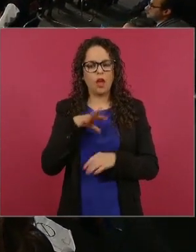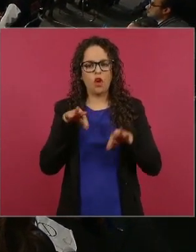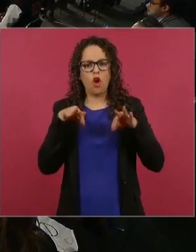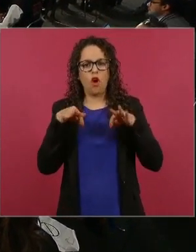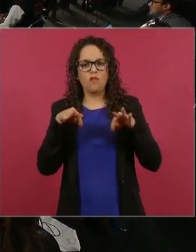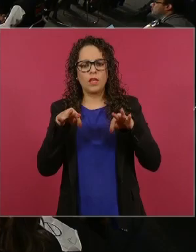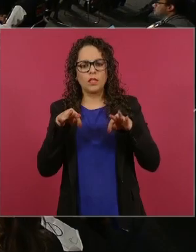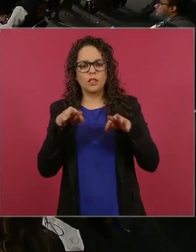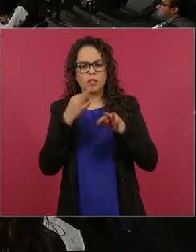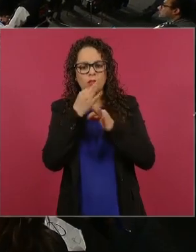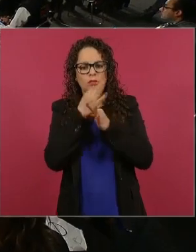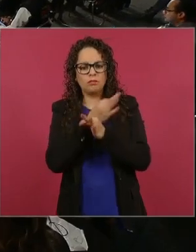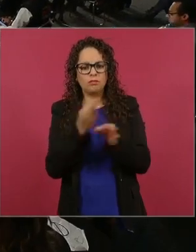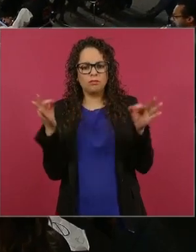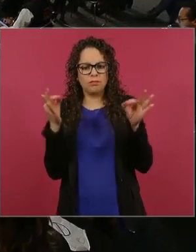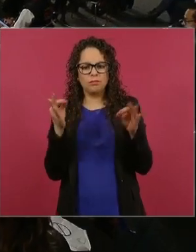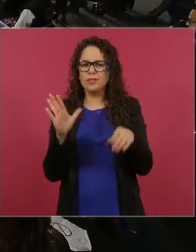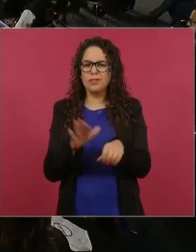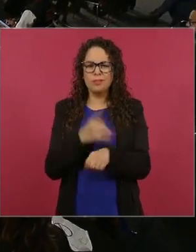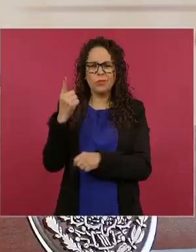¿Por qué decimos boletín?